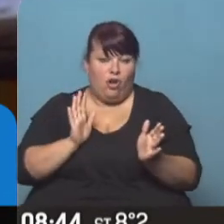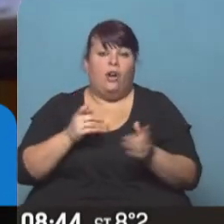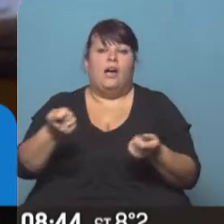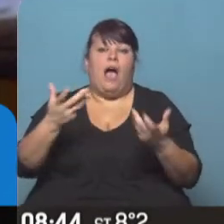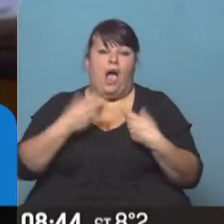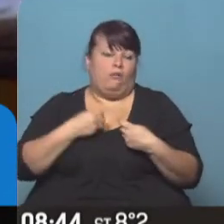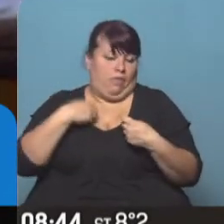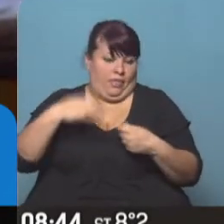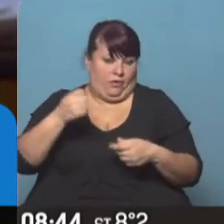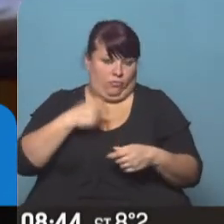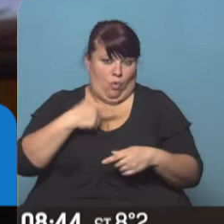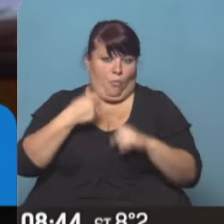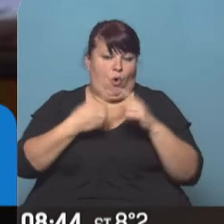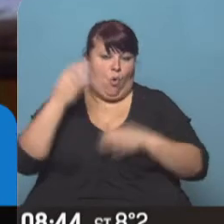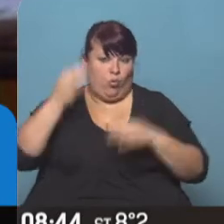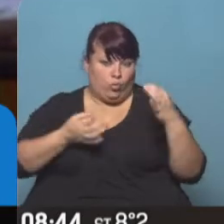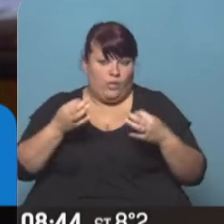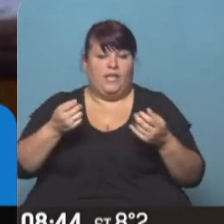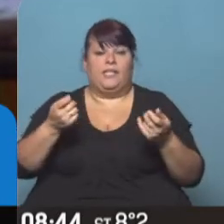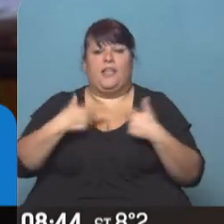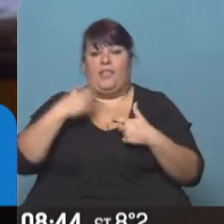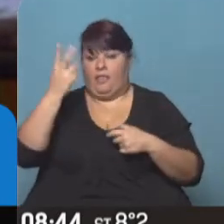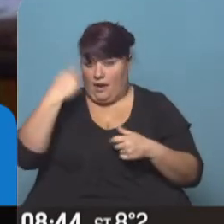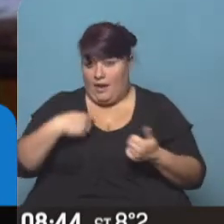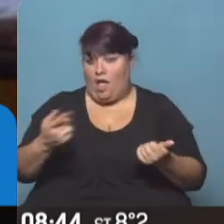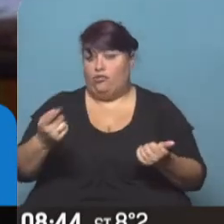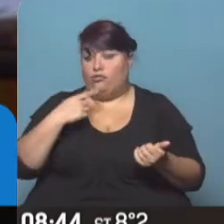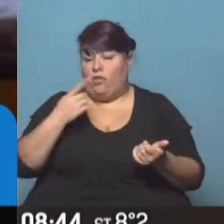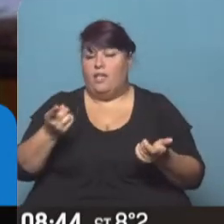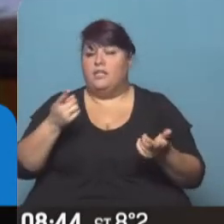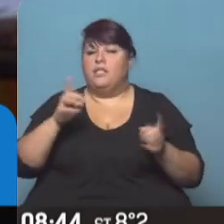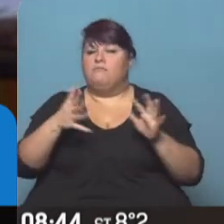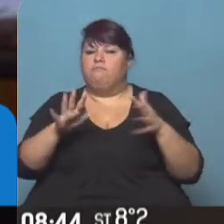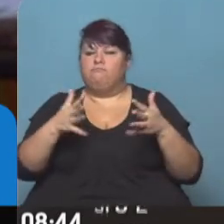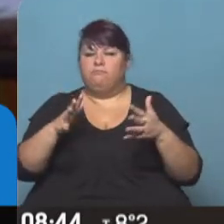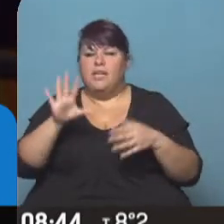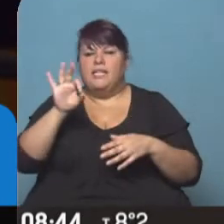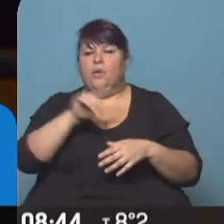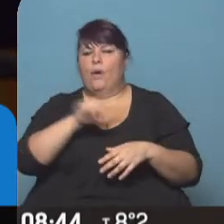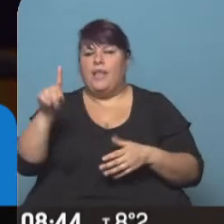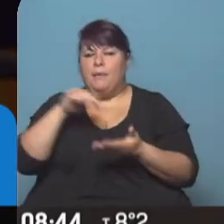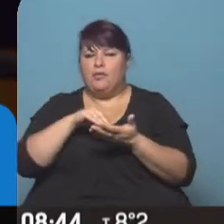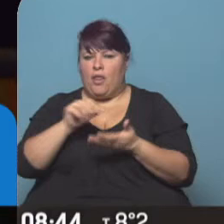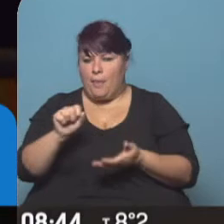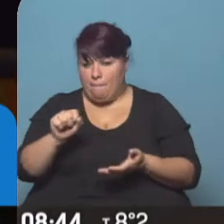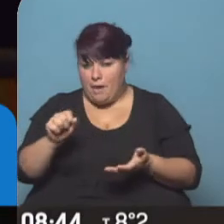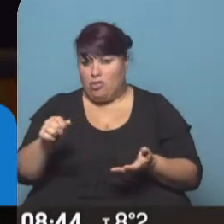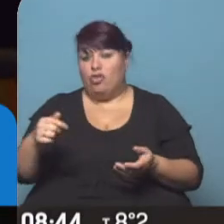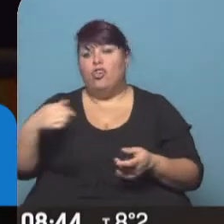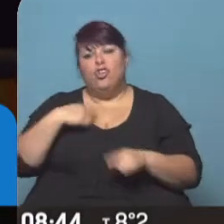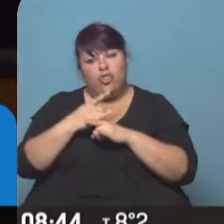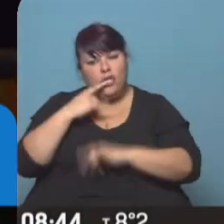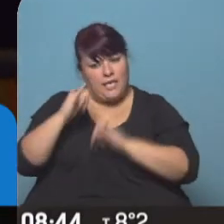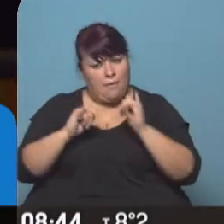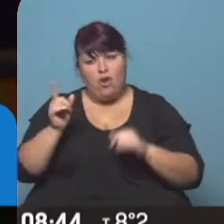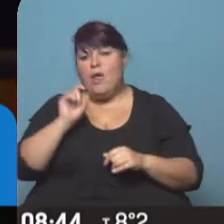asiste por la justicia, que nos ha dado la razón. Son aproximadamente 50.000 millones de pesos, que yo siempre lo